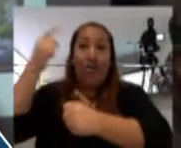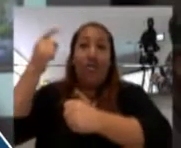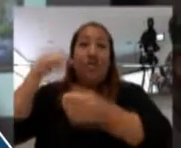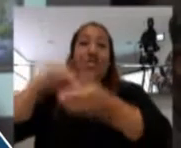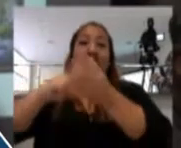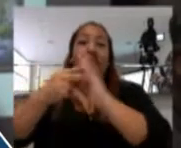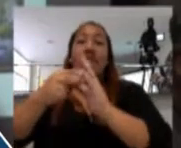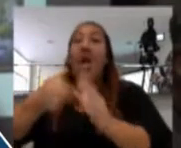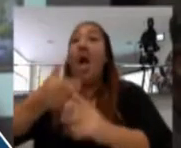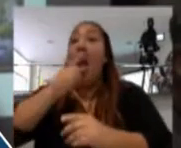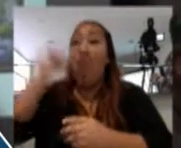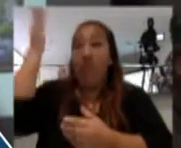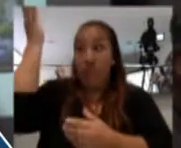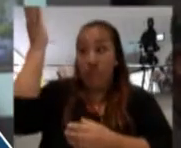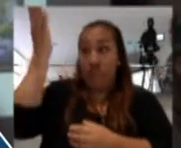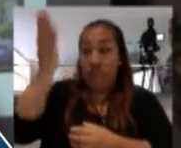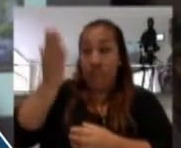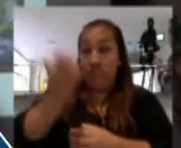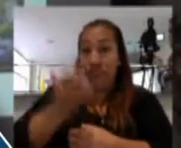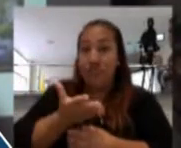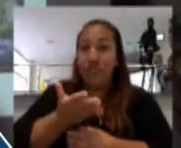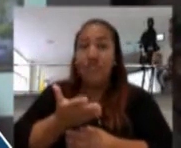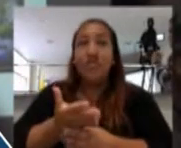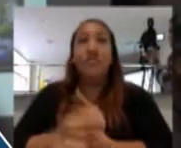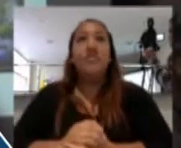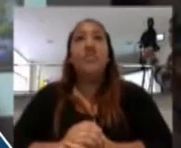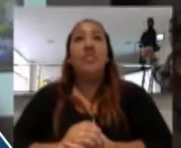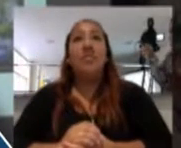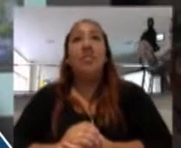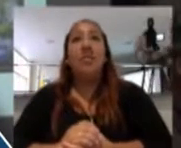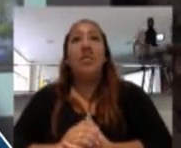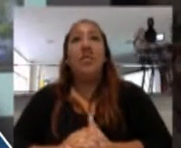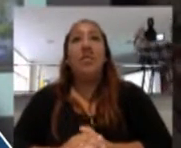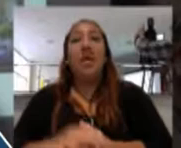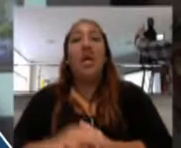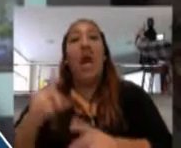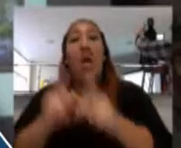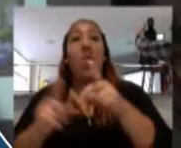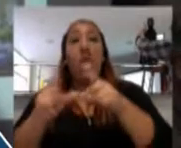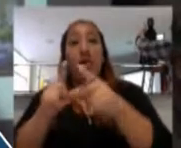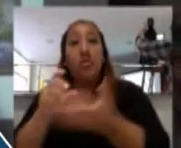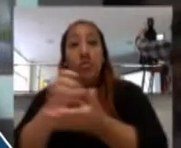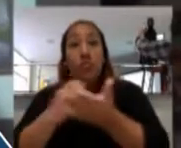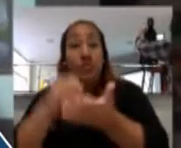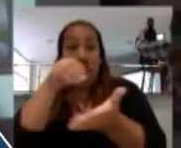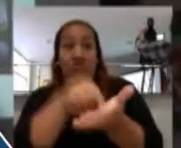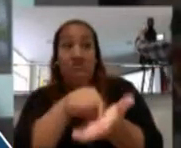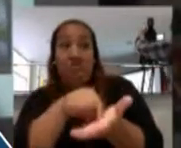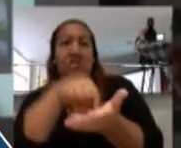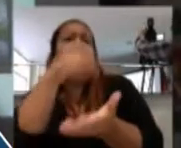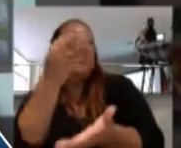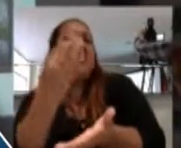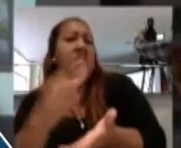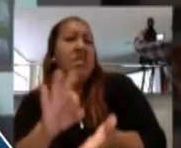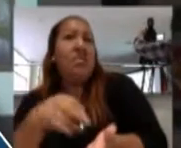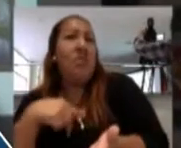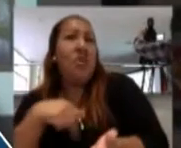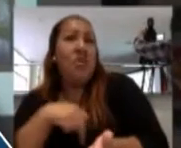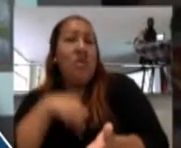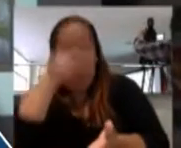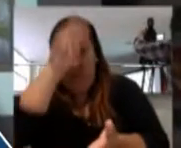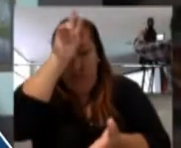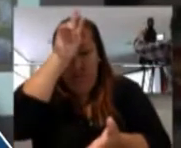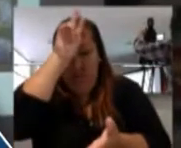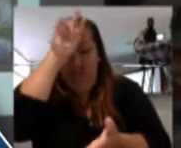agua que llega a algún lugar, de alguna ciudad, normalmente lo que hacemos aquí en el